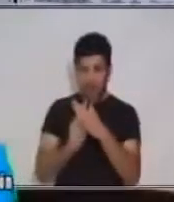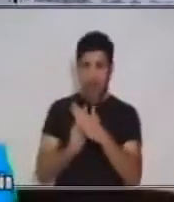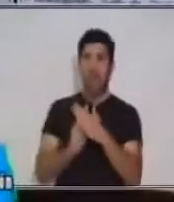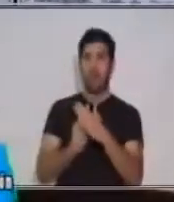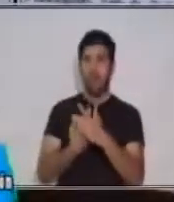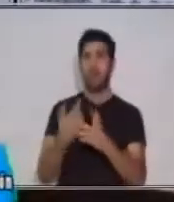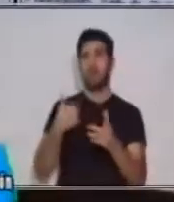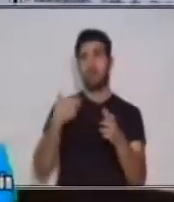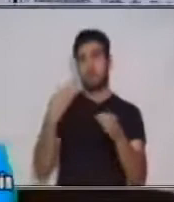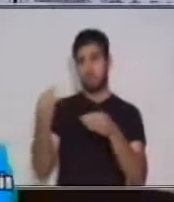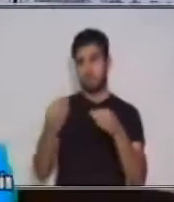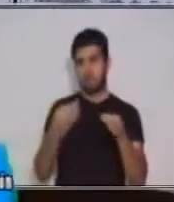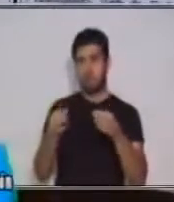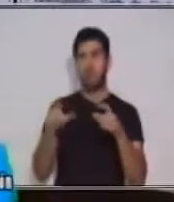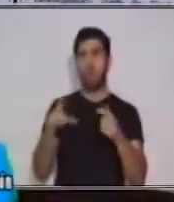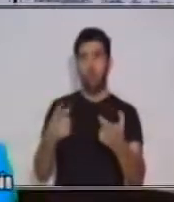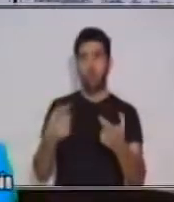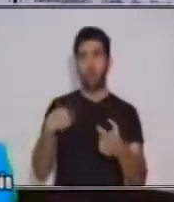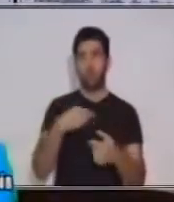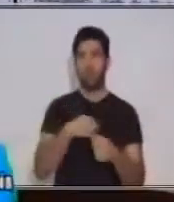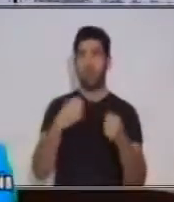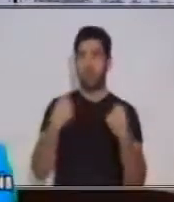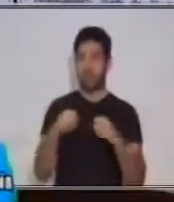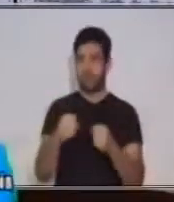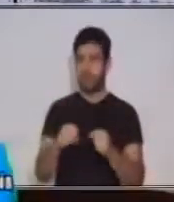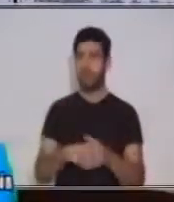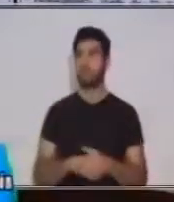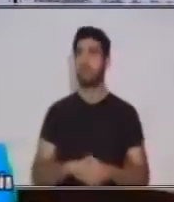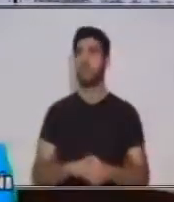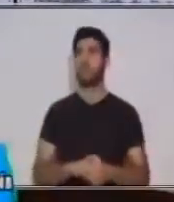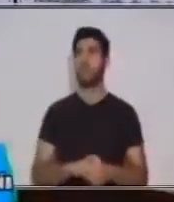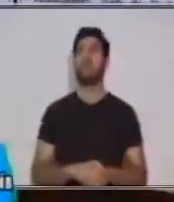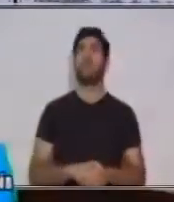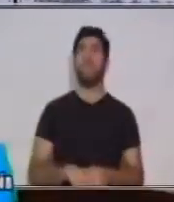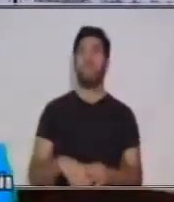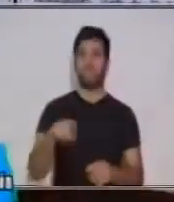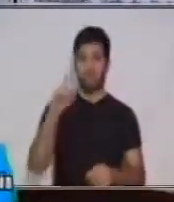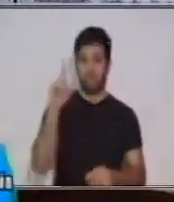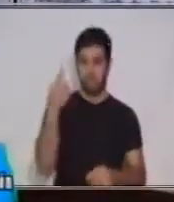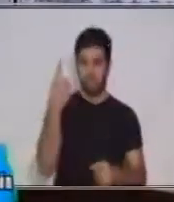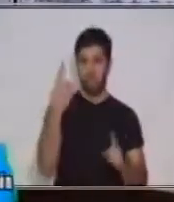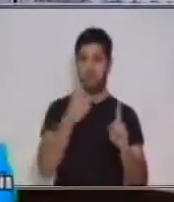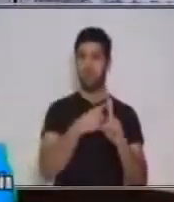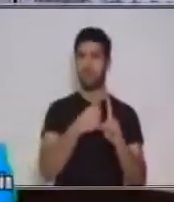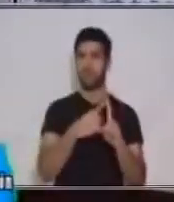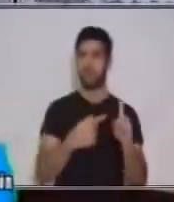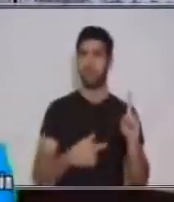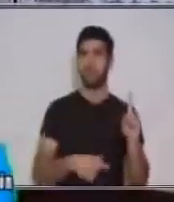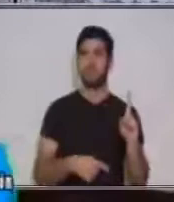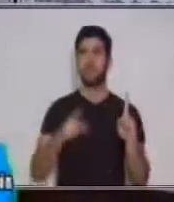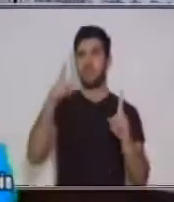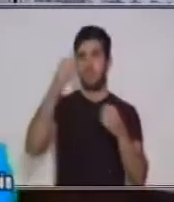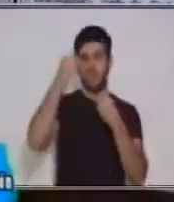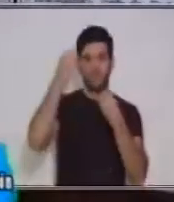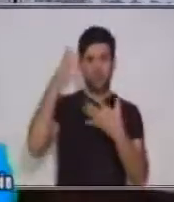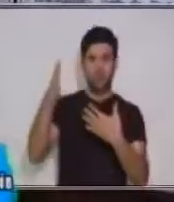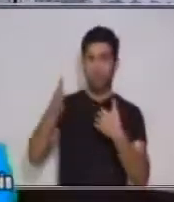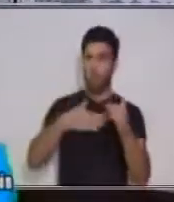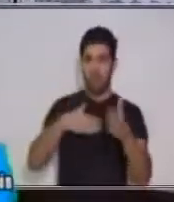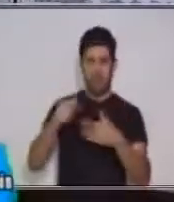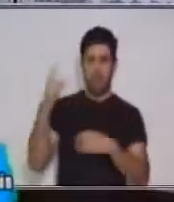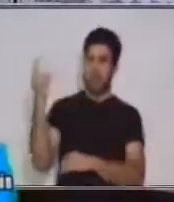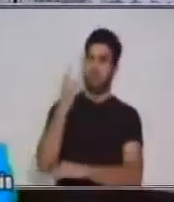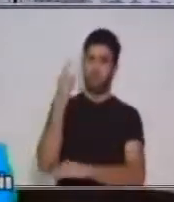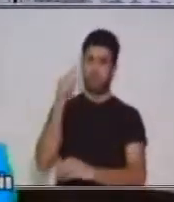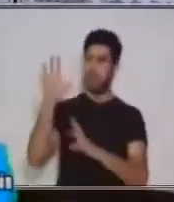vamos a ver cómo podemos realizarlo. Primero debemos seleccionar la información más relevante,